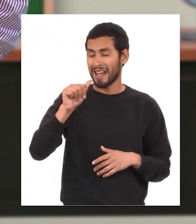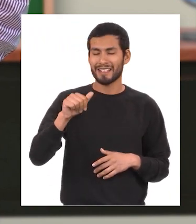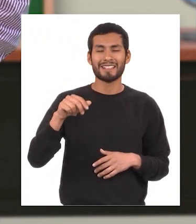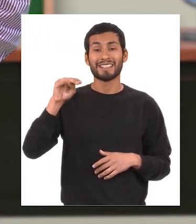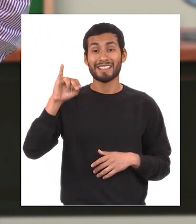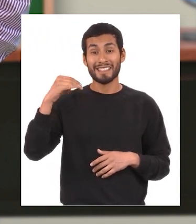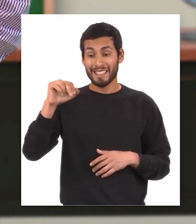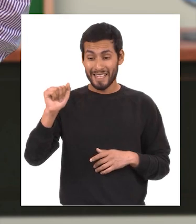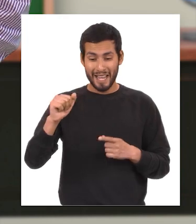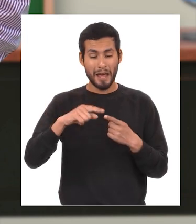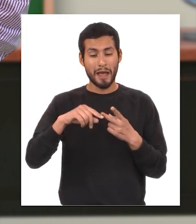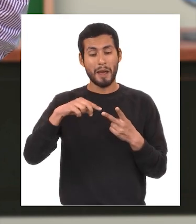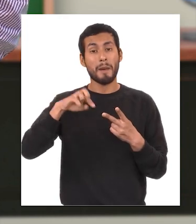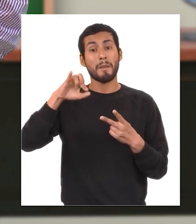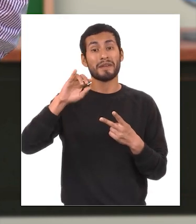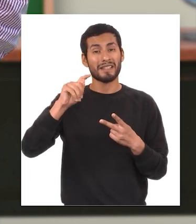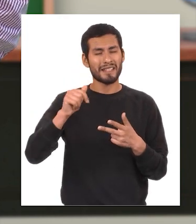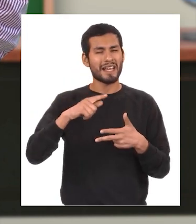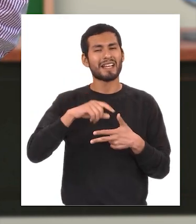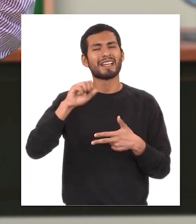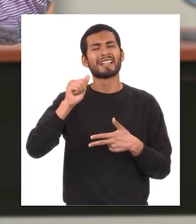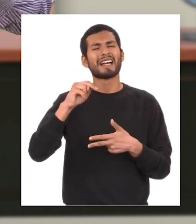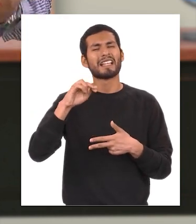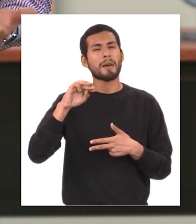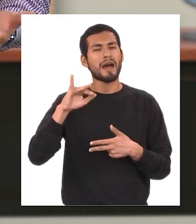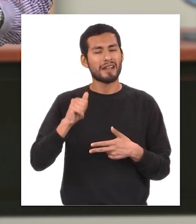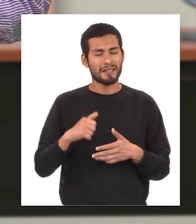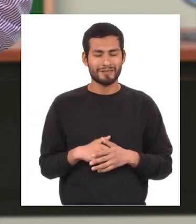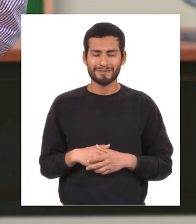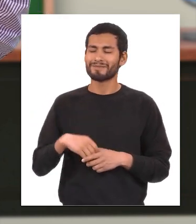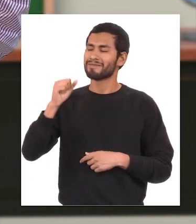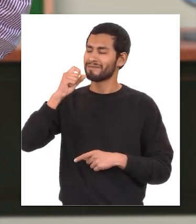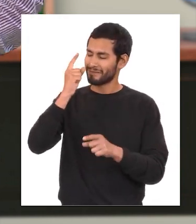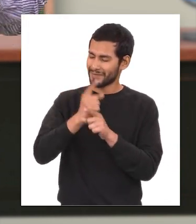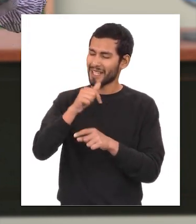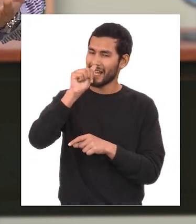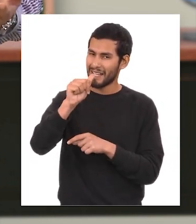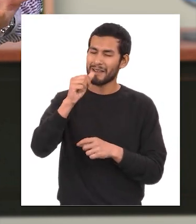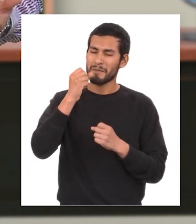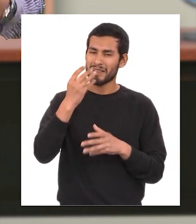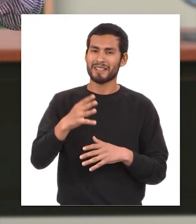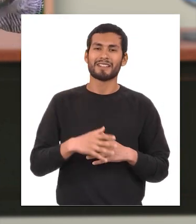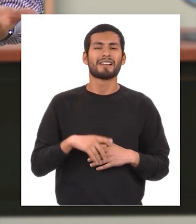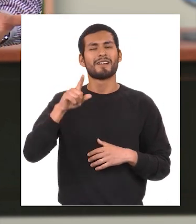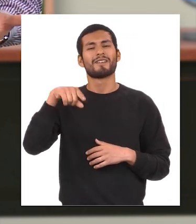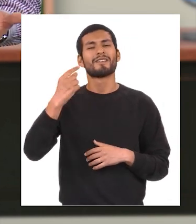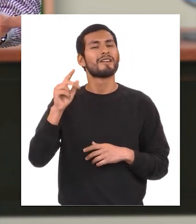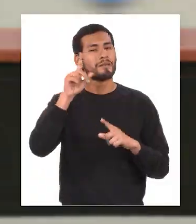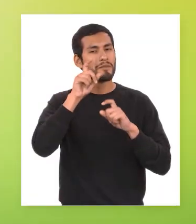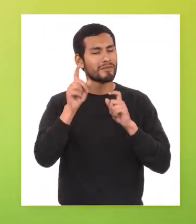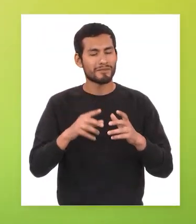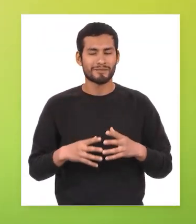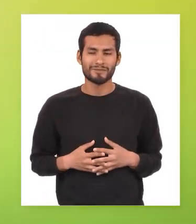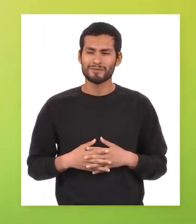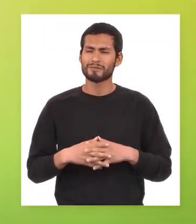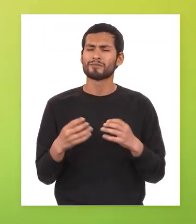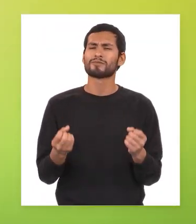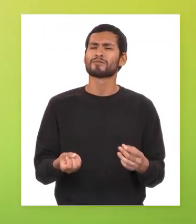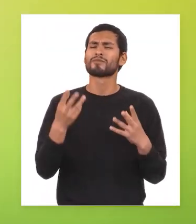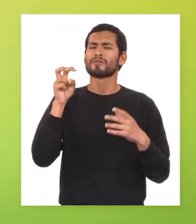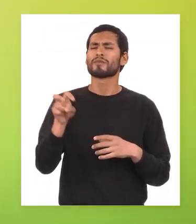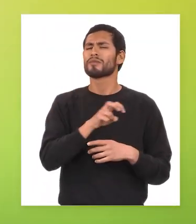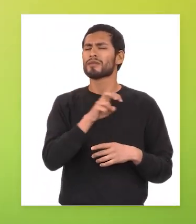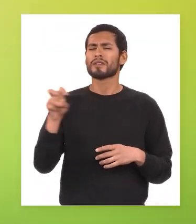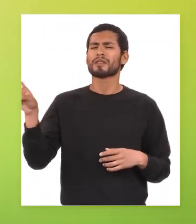a la niña la pinta y la santa maría correcto es la letra muy bien ahora vamos con la siguiente pregunta cuántos